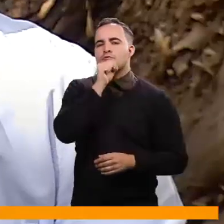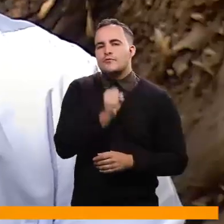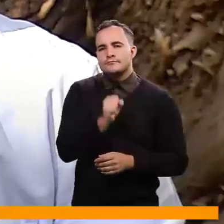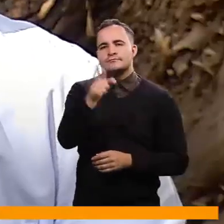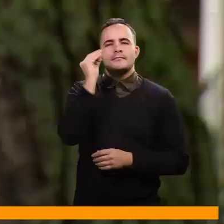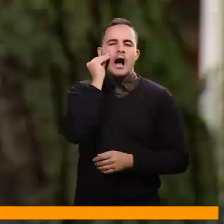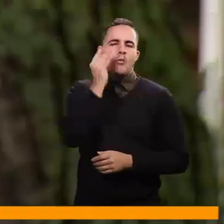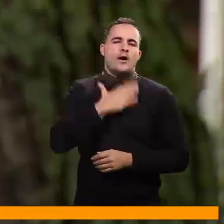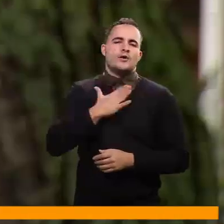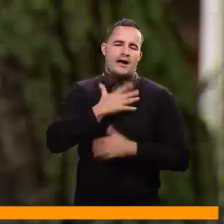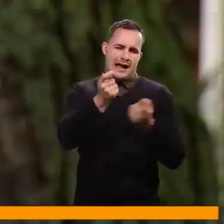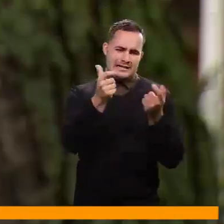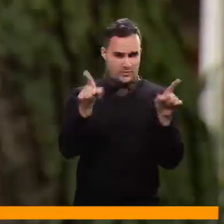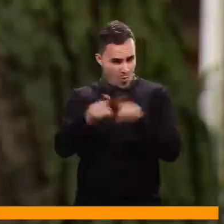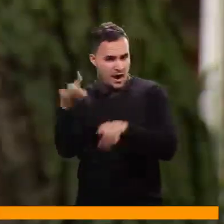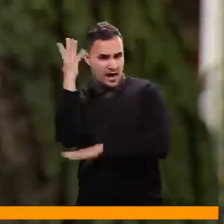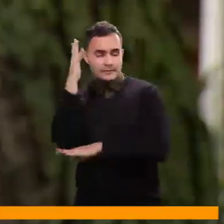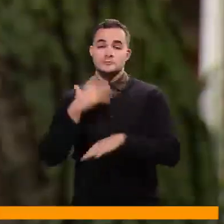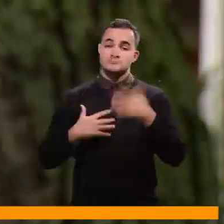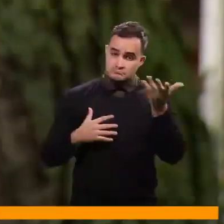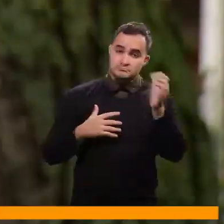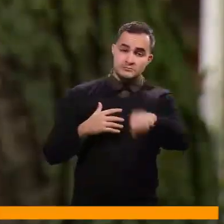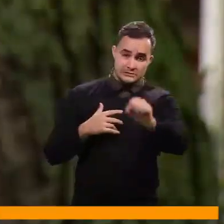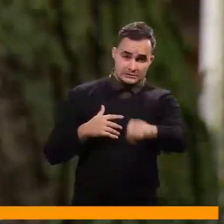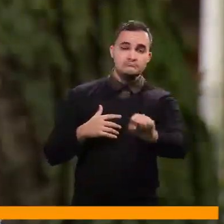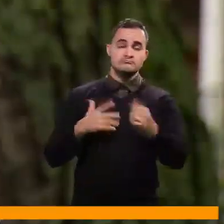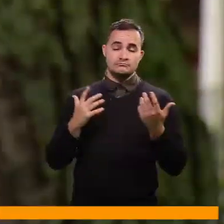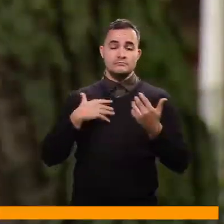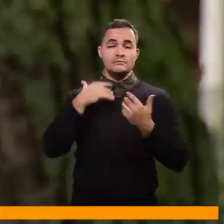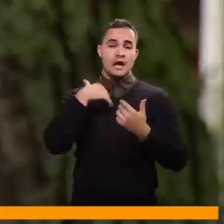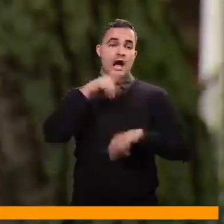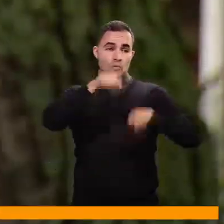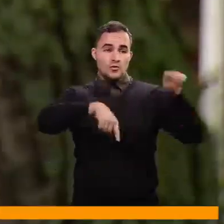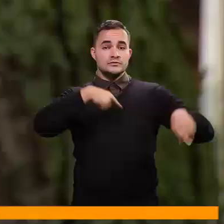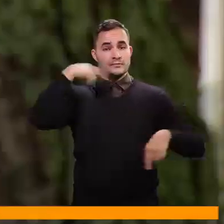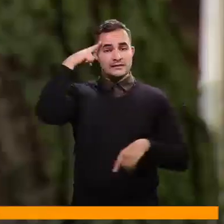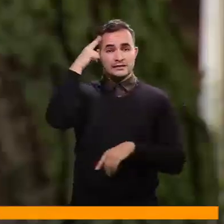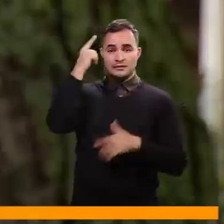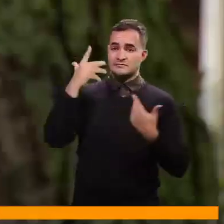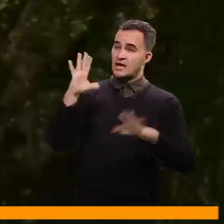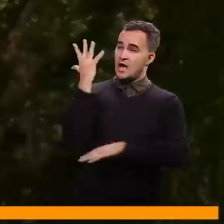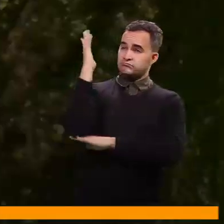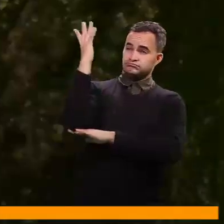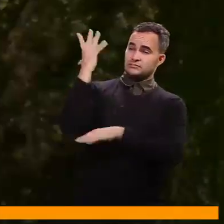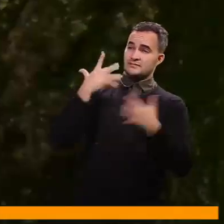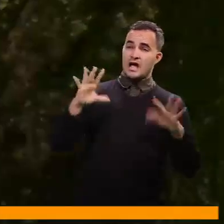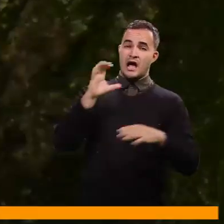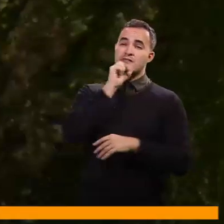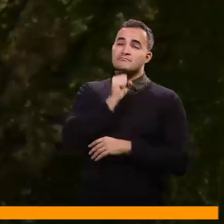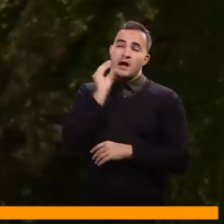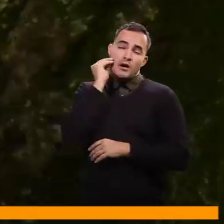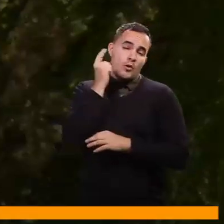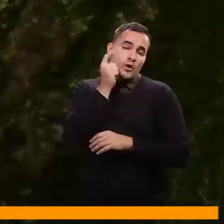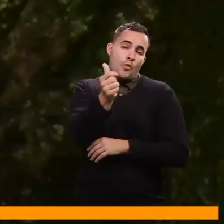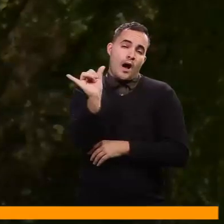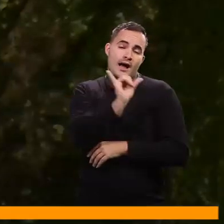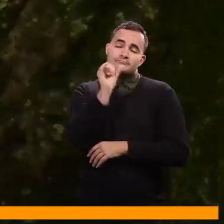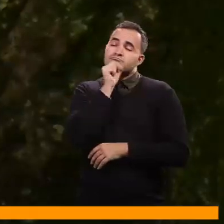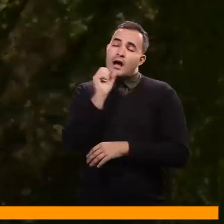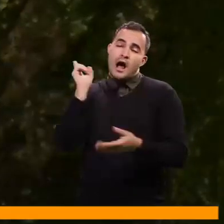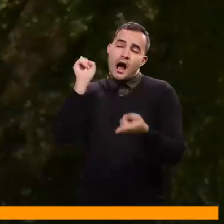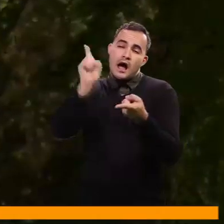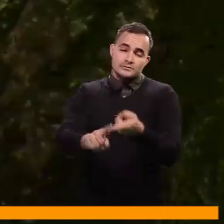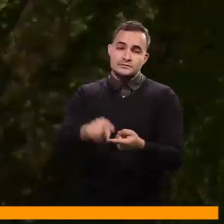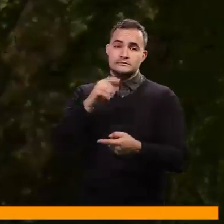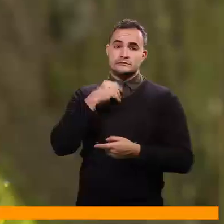cuentan historias. Es muy posible que la mayoría de los árboles que la gente considere viejos, que ya cumplió su ciclo, es muy probable que en